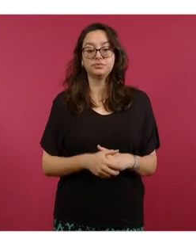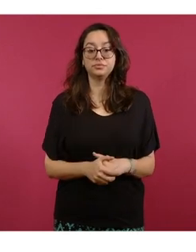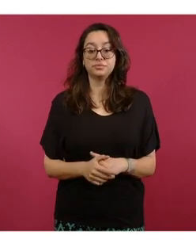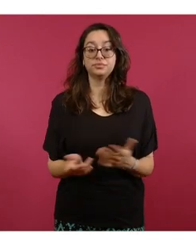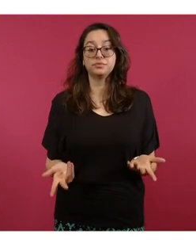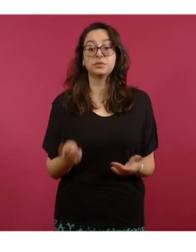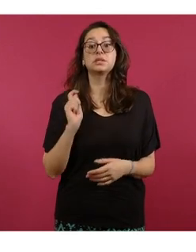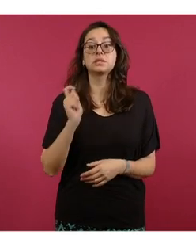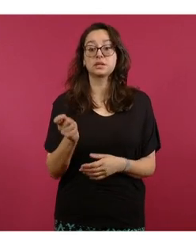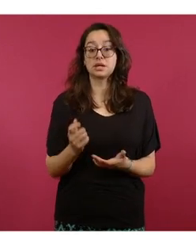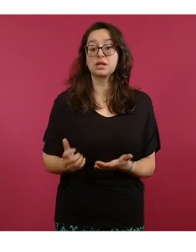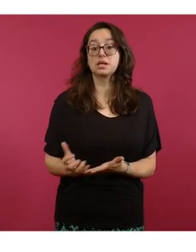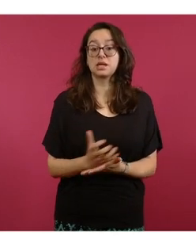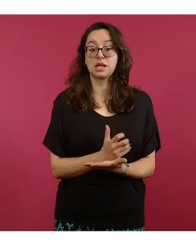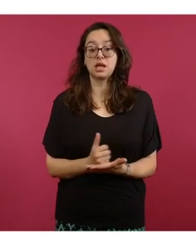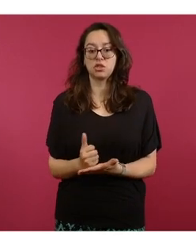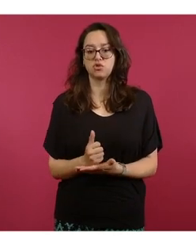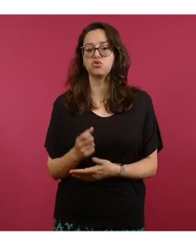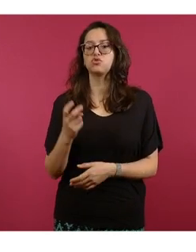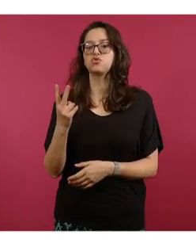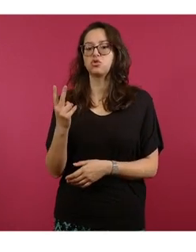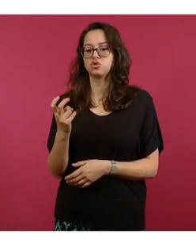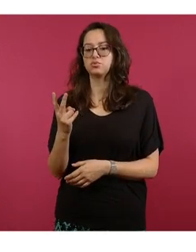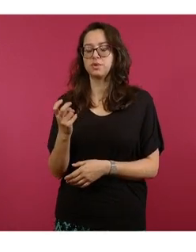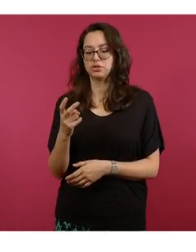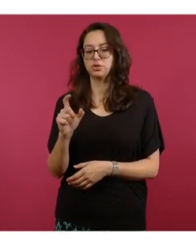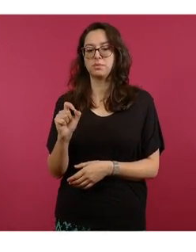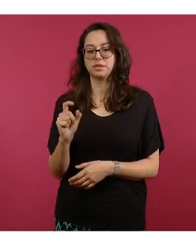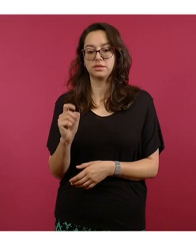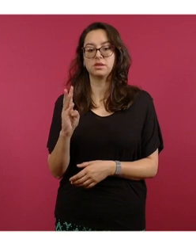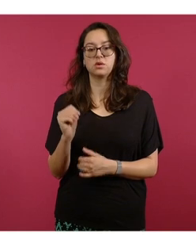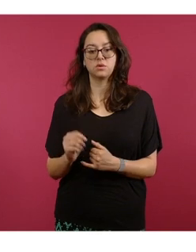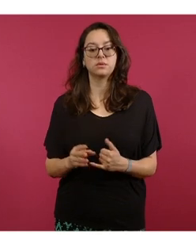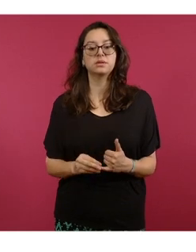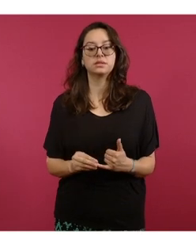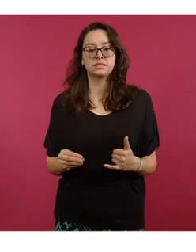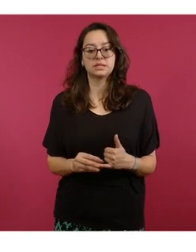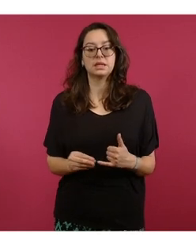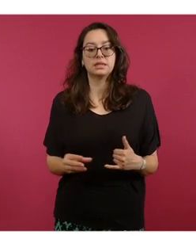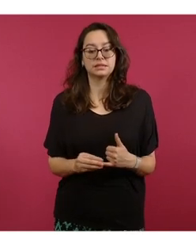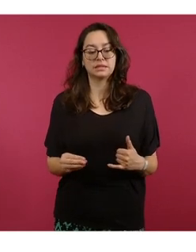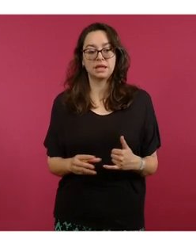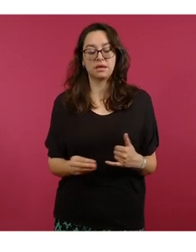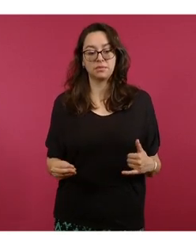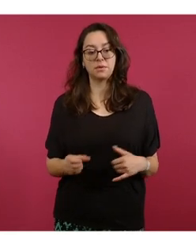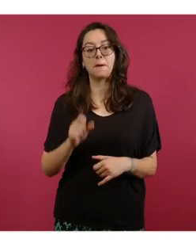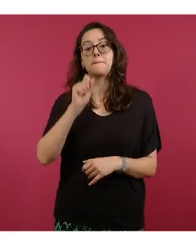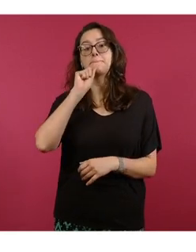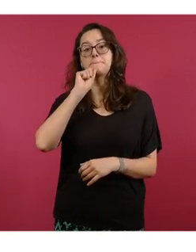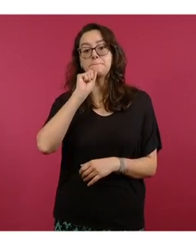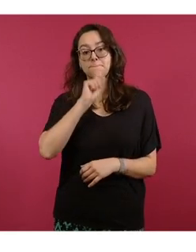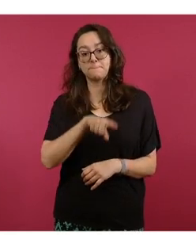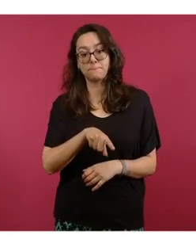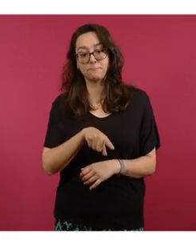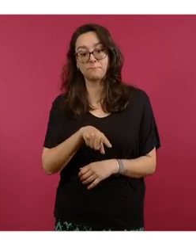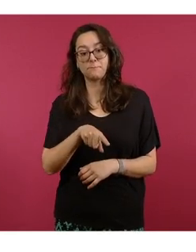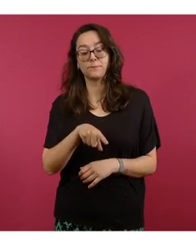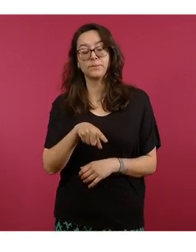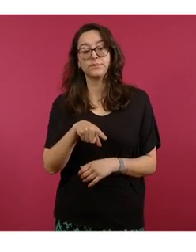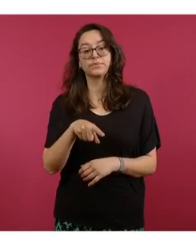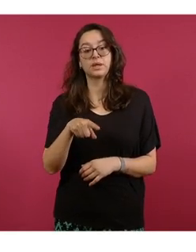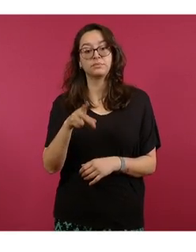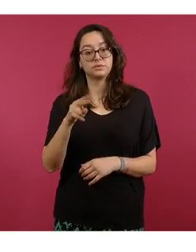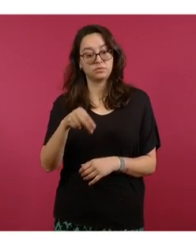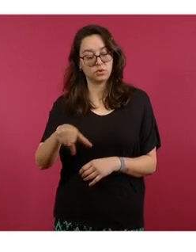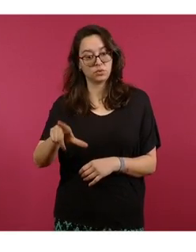pesos 29 centavos de ganancia. Y nos encontramos en la misma estación de servicio de Petroceven, en la avenida Rodecia, allá en Apodaca,